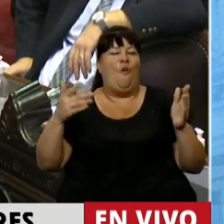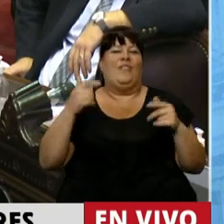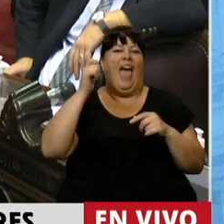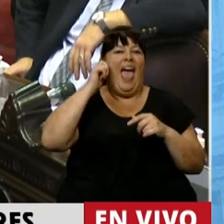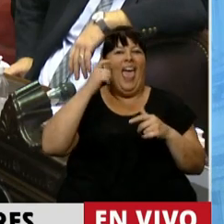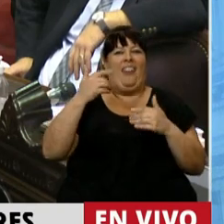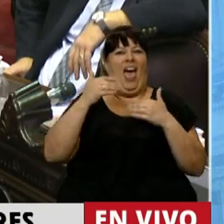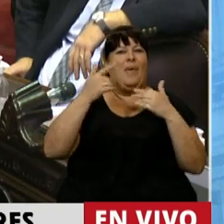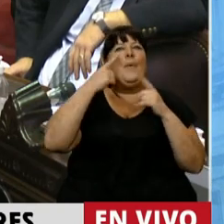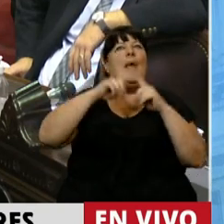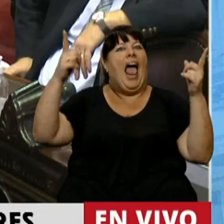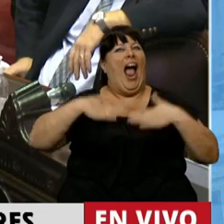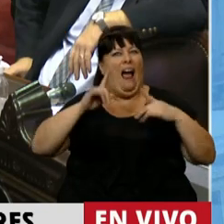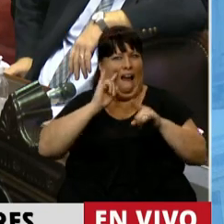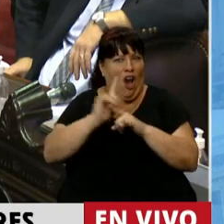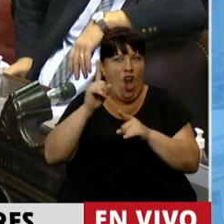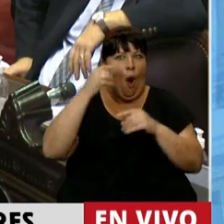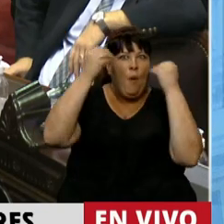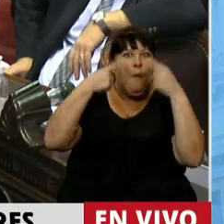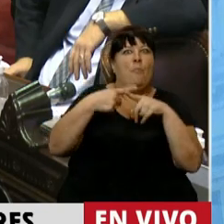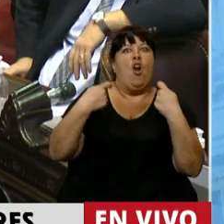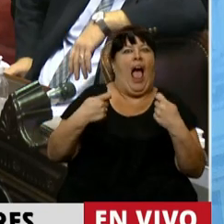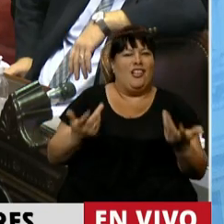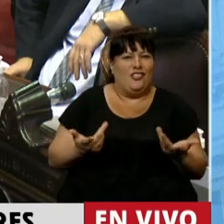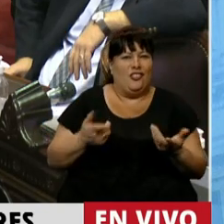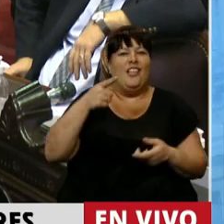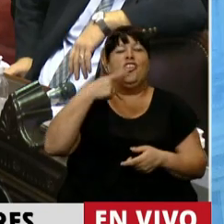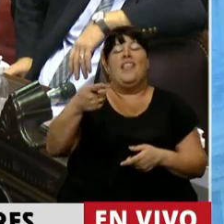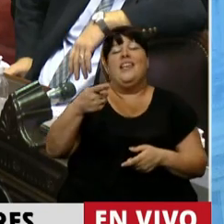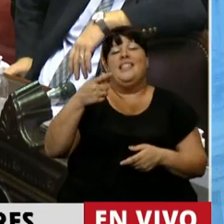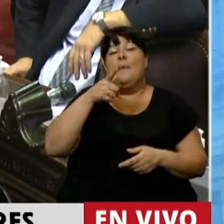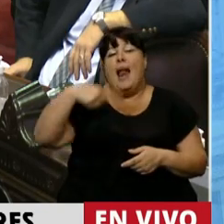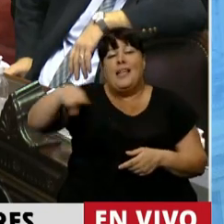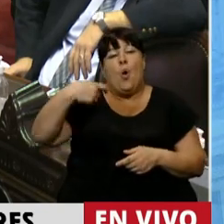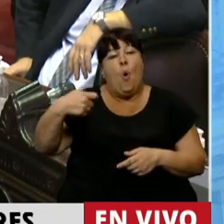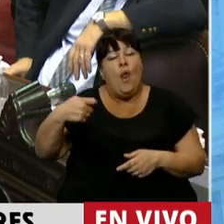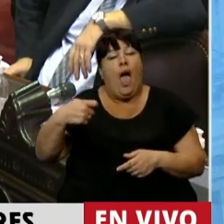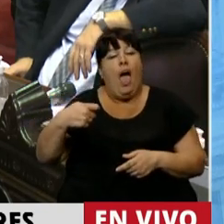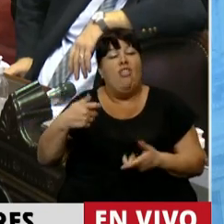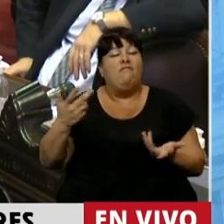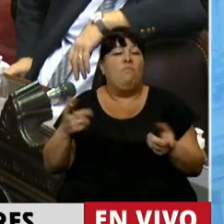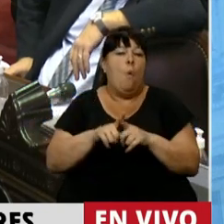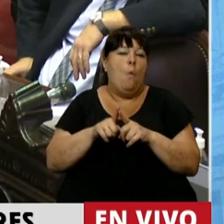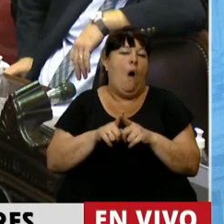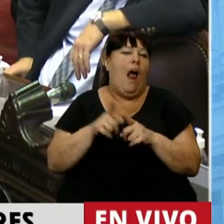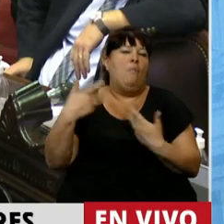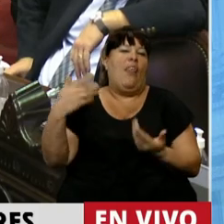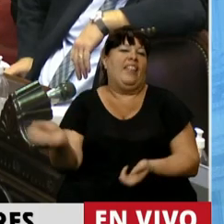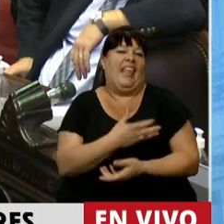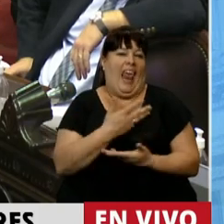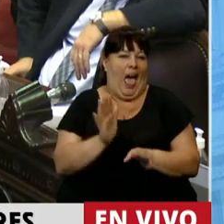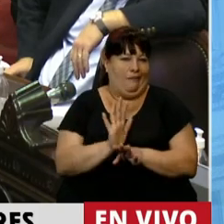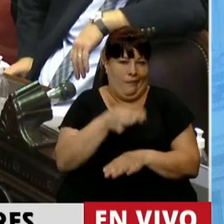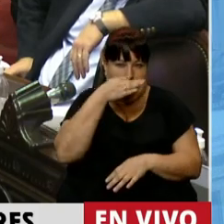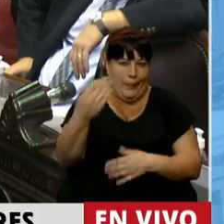elevado la expectativa de vida. Entonces, este sistema transforma a los adultos mayores en un material descartable